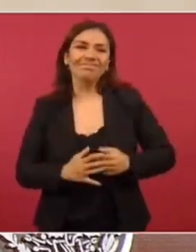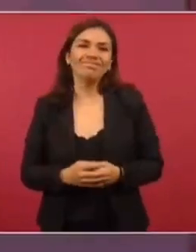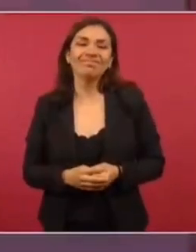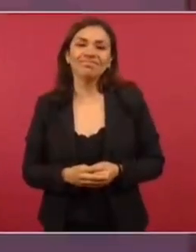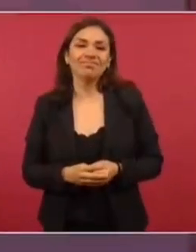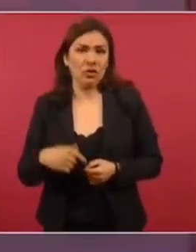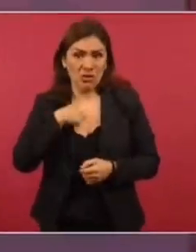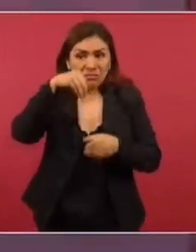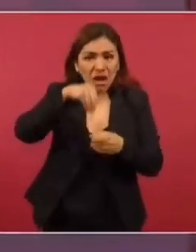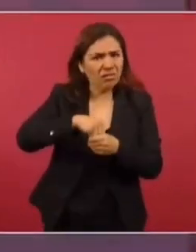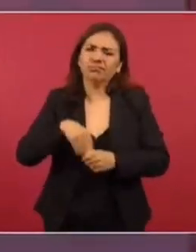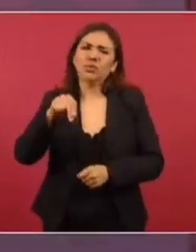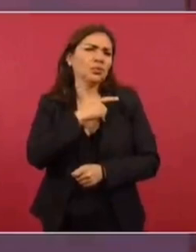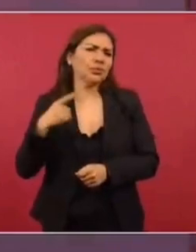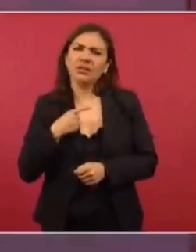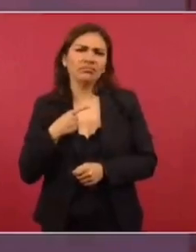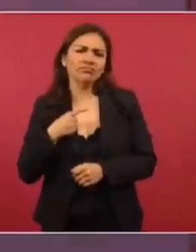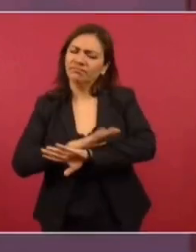No ocultar nada.